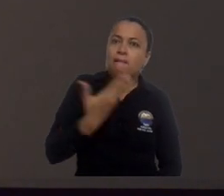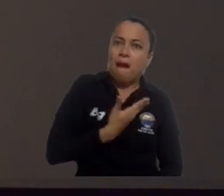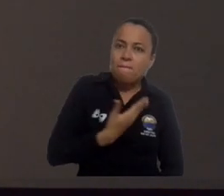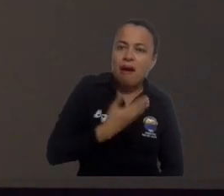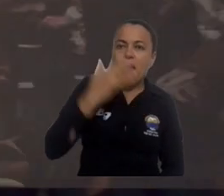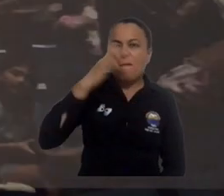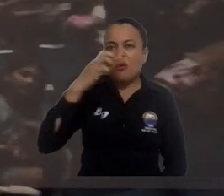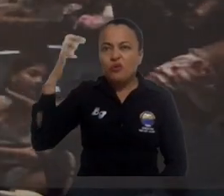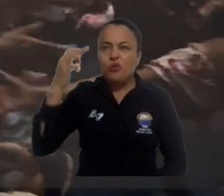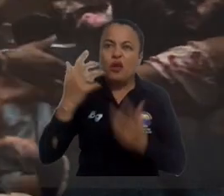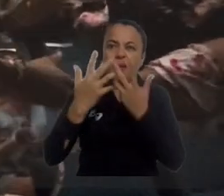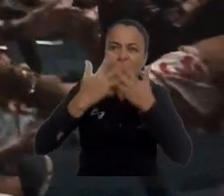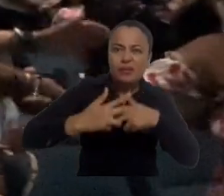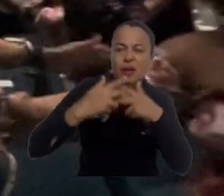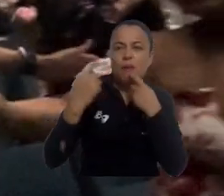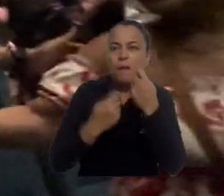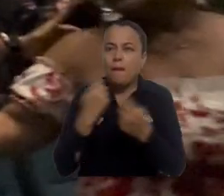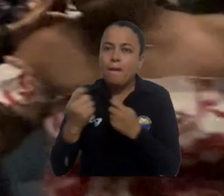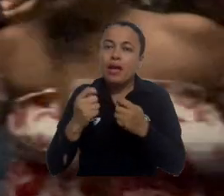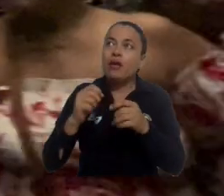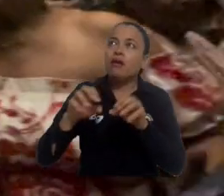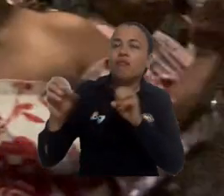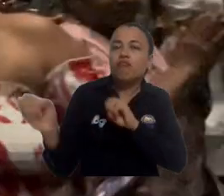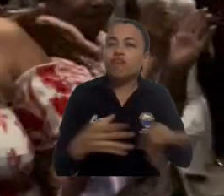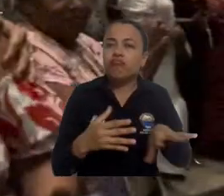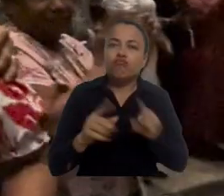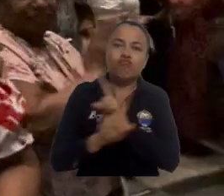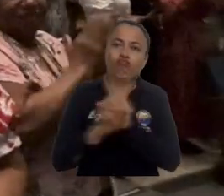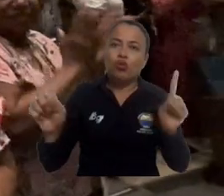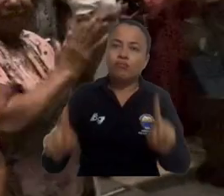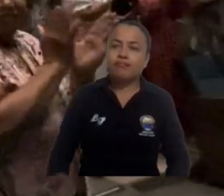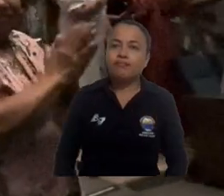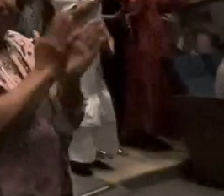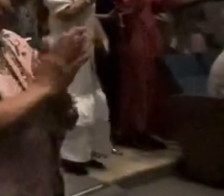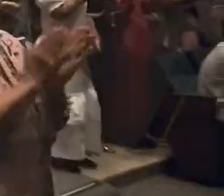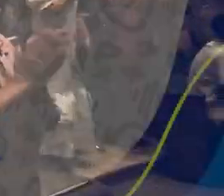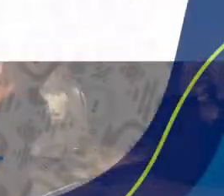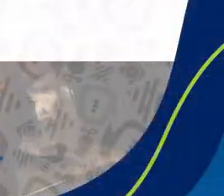ser mujer, a ser profesional, a ser empresaria y a no tener que renunciar.